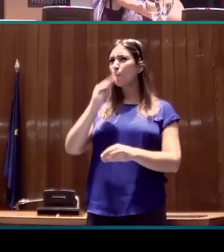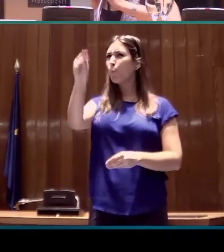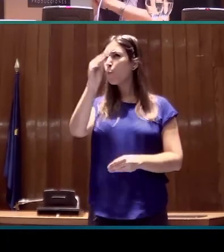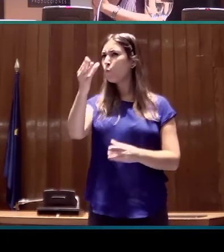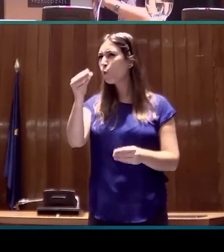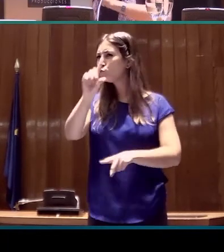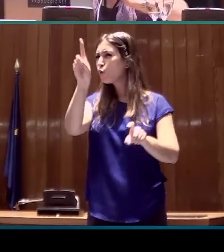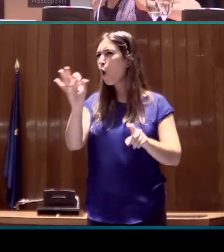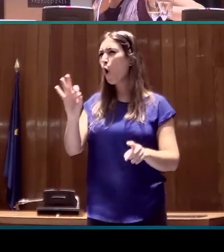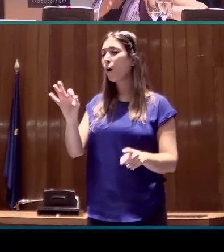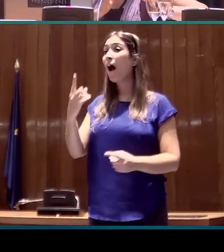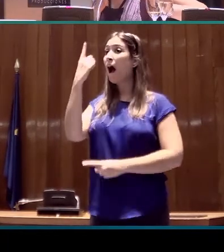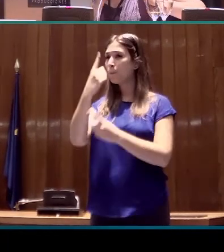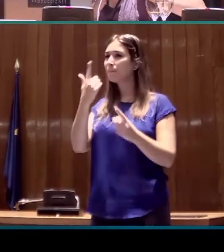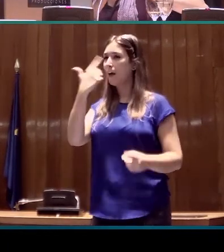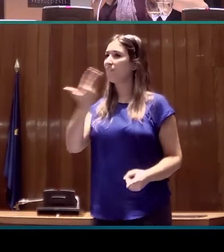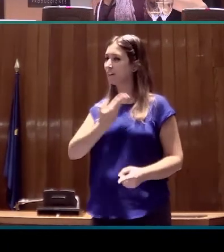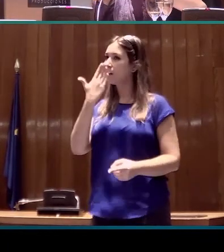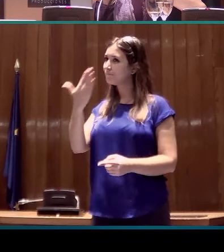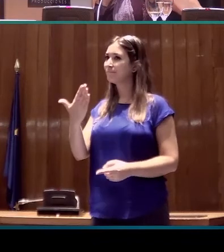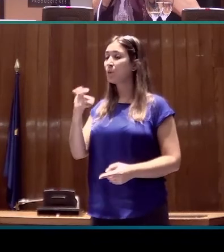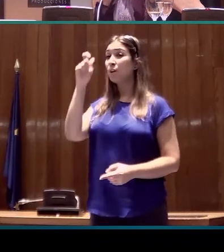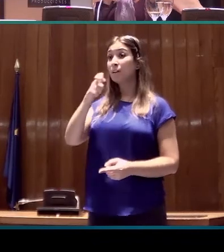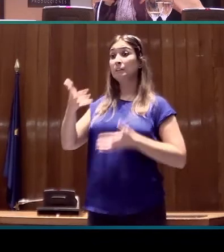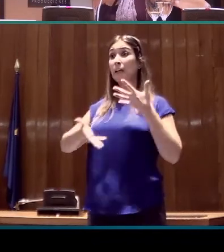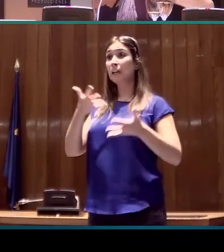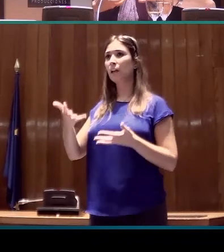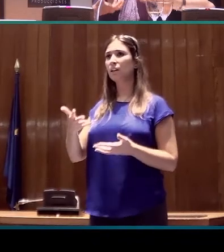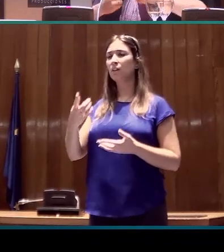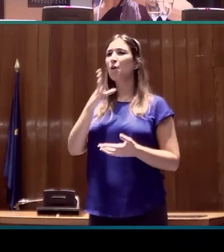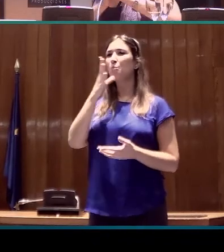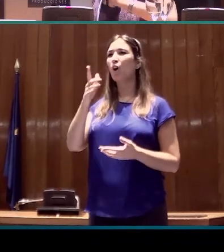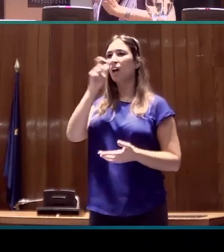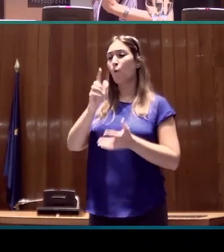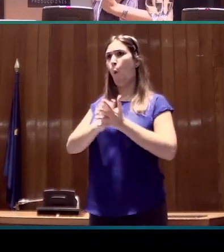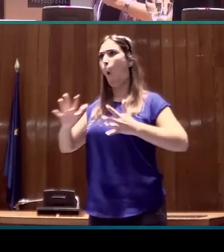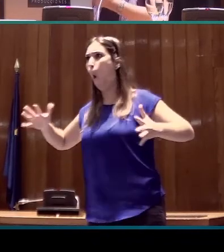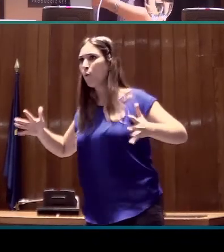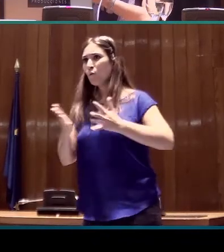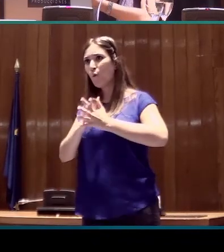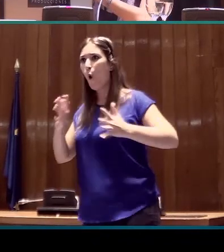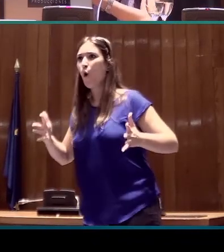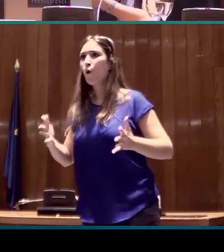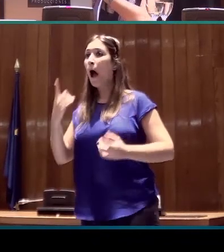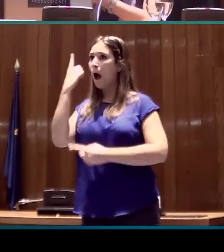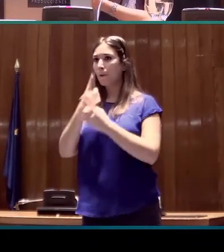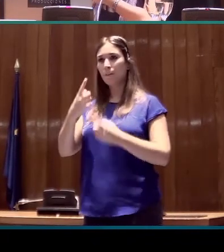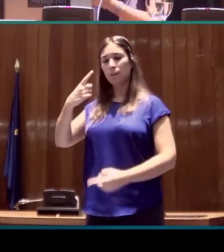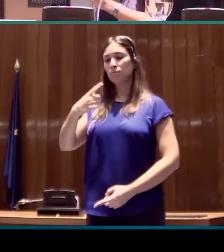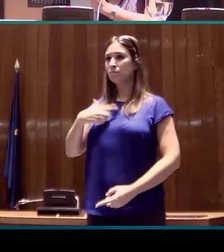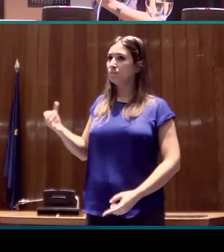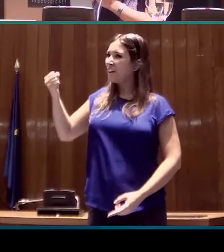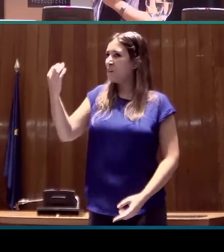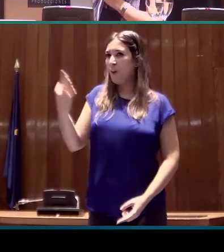casos fue perjudicial porque en algunos signantes no aportaban demasiado, en otros fue bastante necesario que él